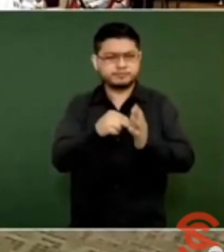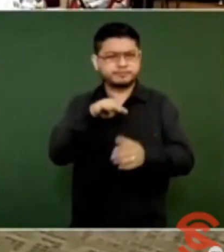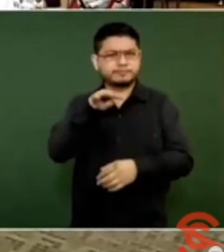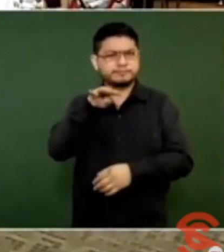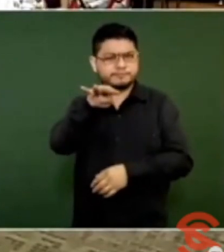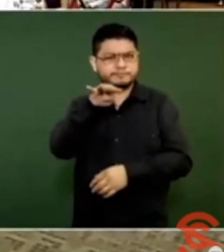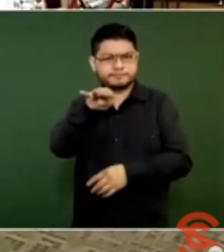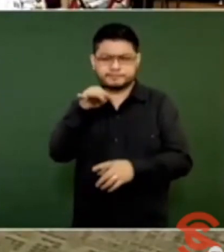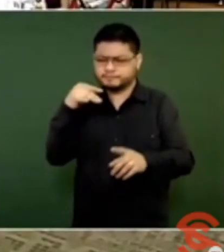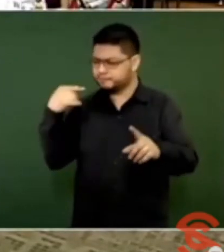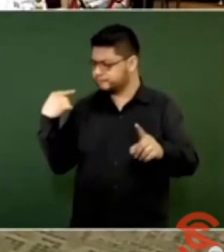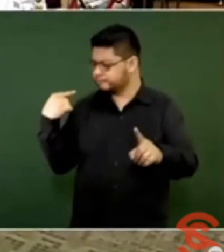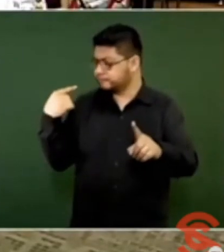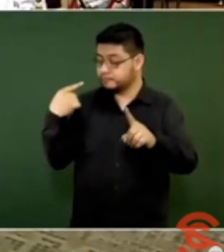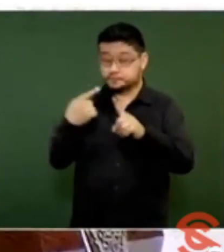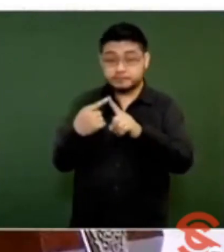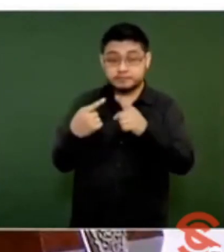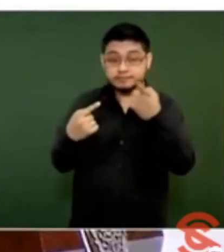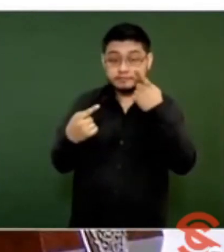esto es muy importante,